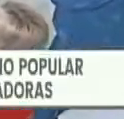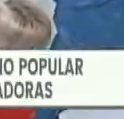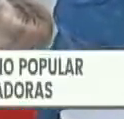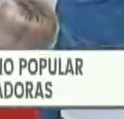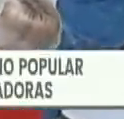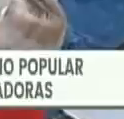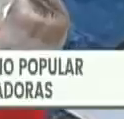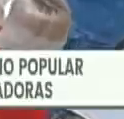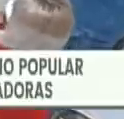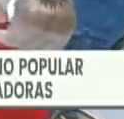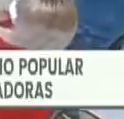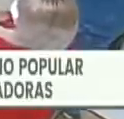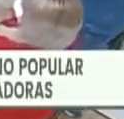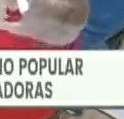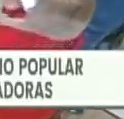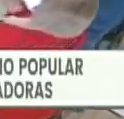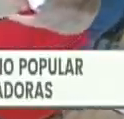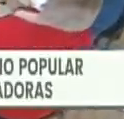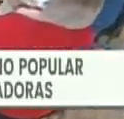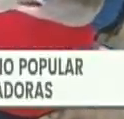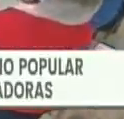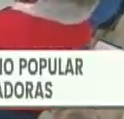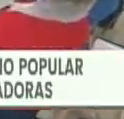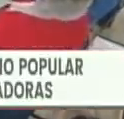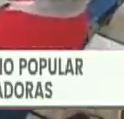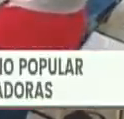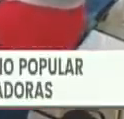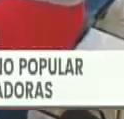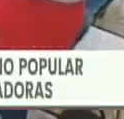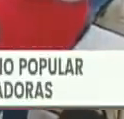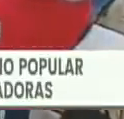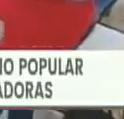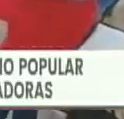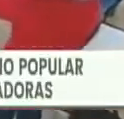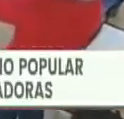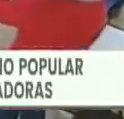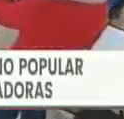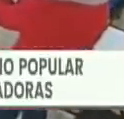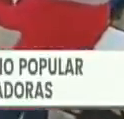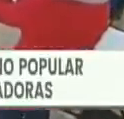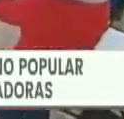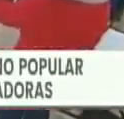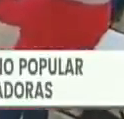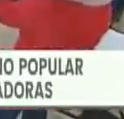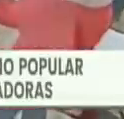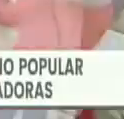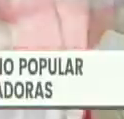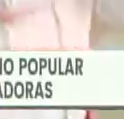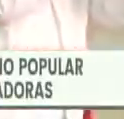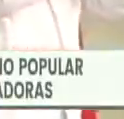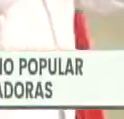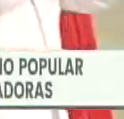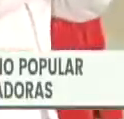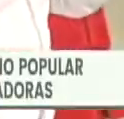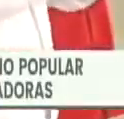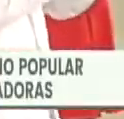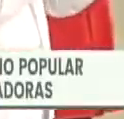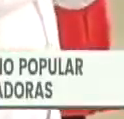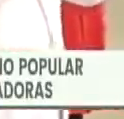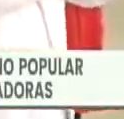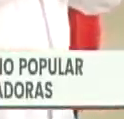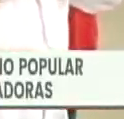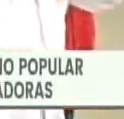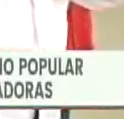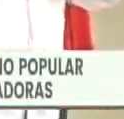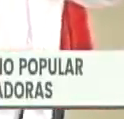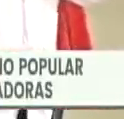entonces cómo ha sido esta iniciativa que ha convocado el presidente de la República, Nicolás Maduro, y que se enmarca en el Plan